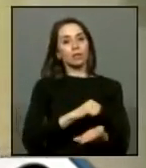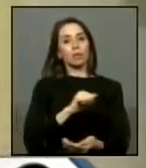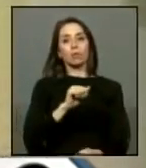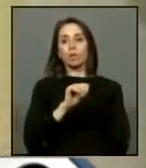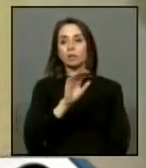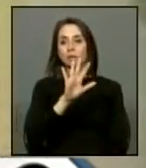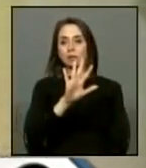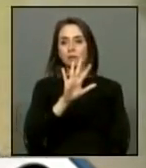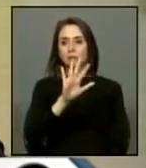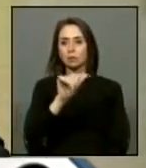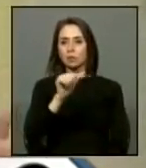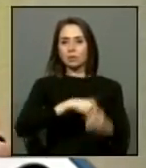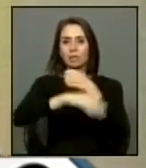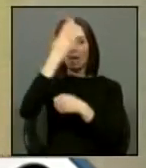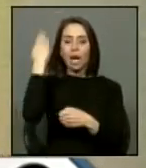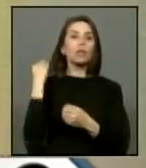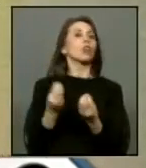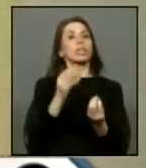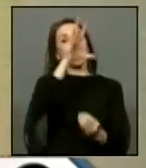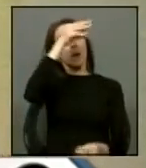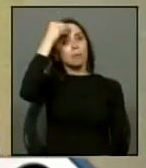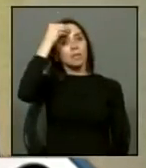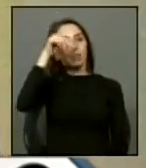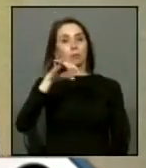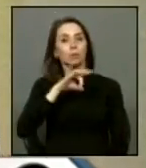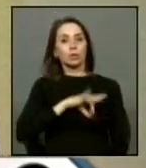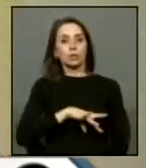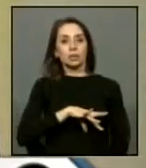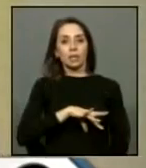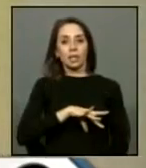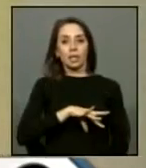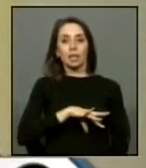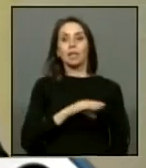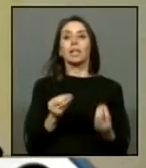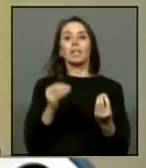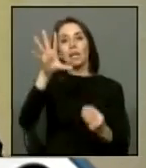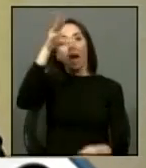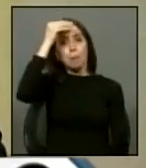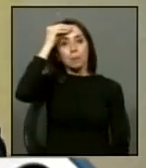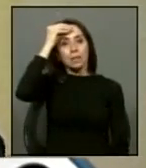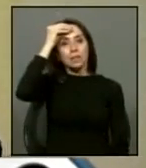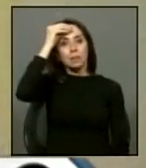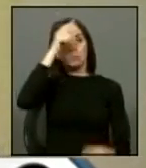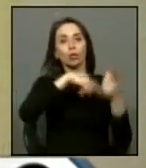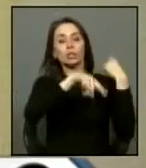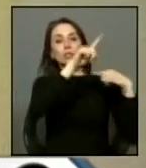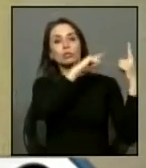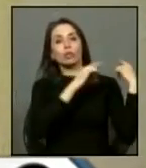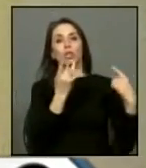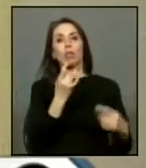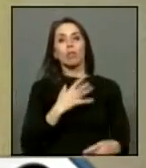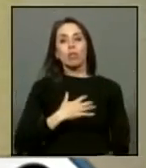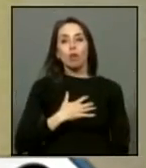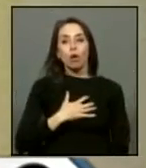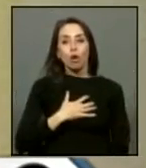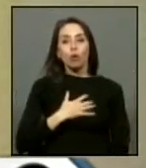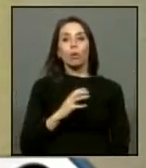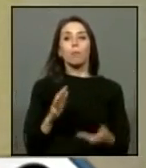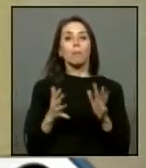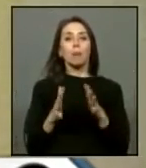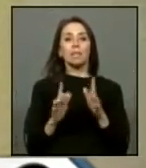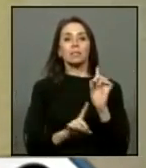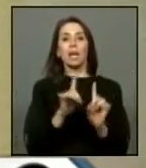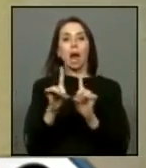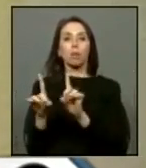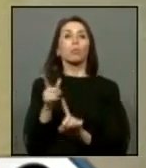años. ¿Qué es lo que hemos aprendido en Chile? ¿Qué es lo que hemos aprendido con nuestra historia de dolor? Pareciera